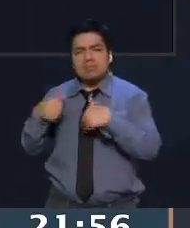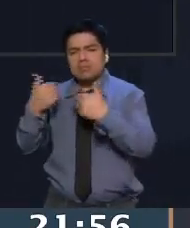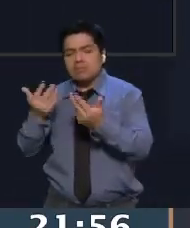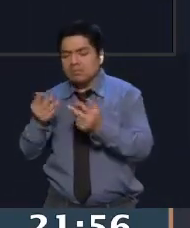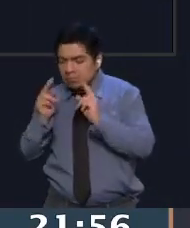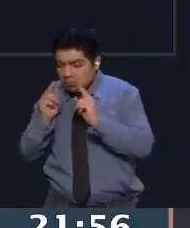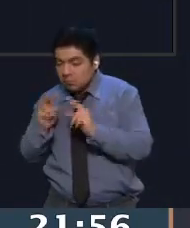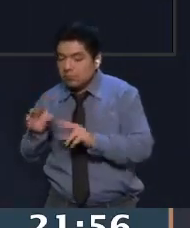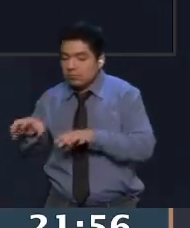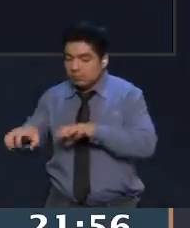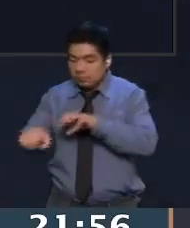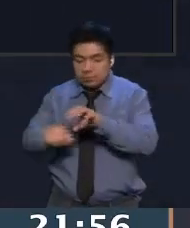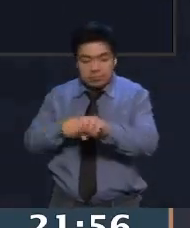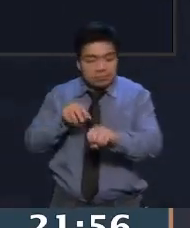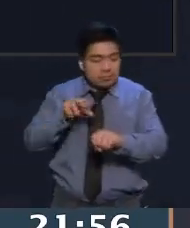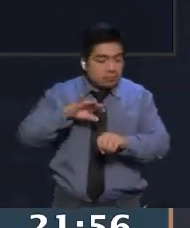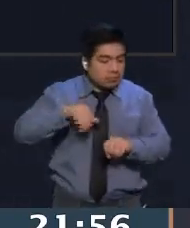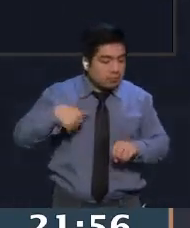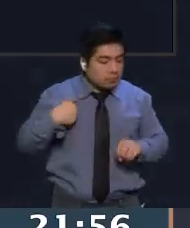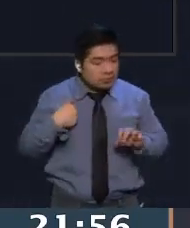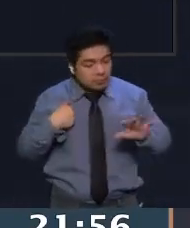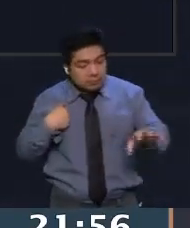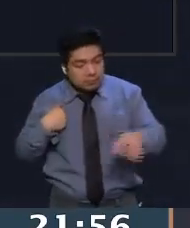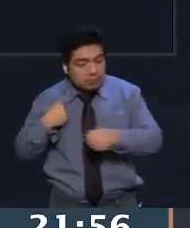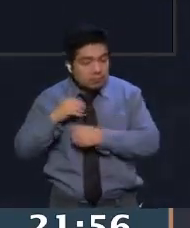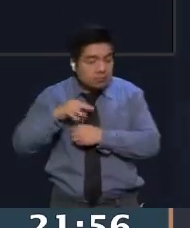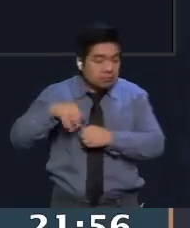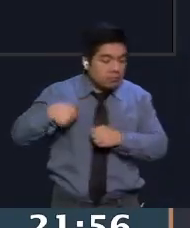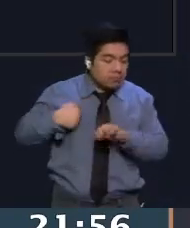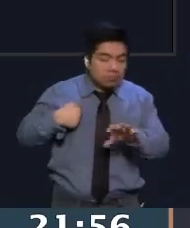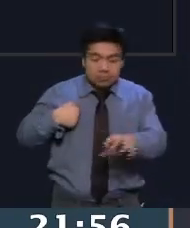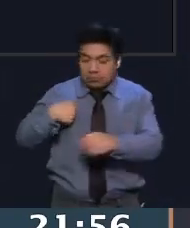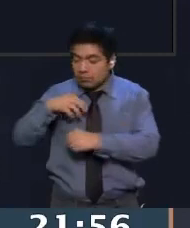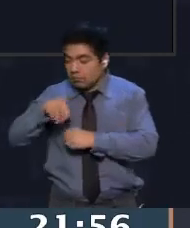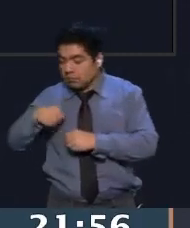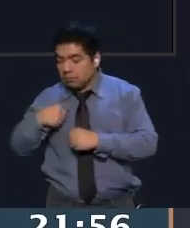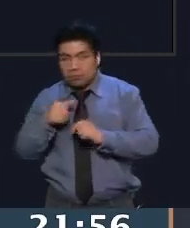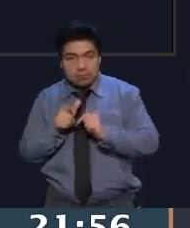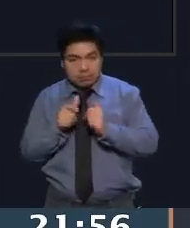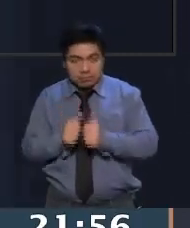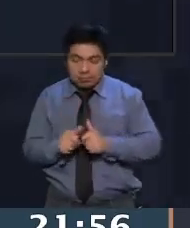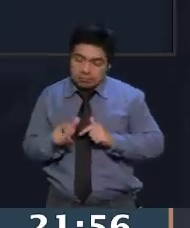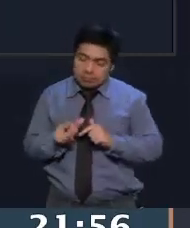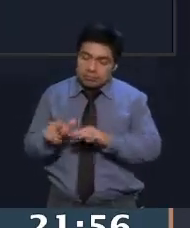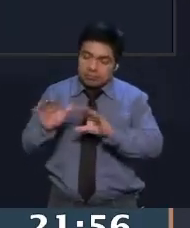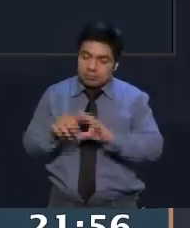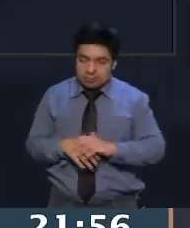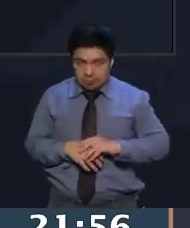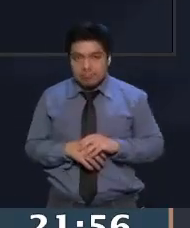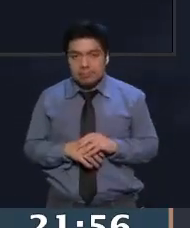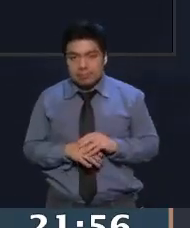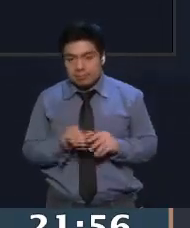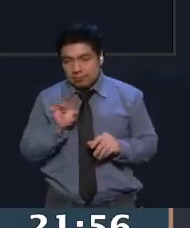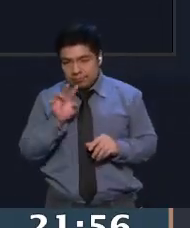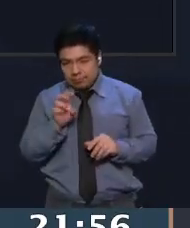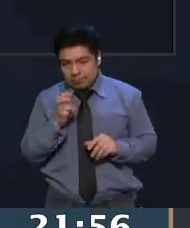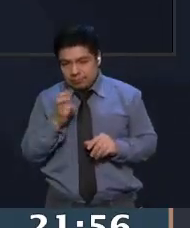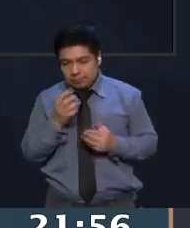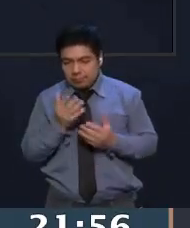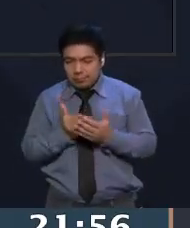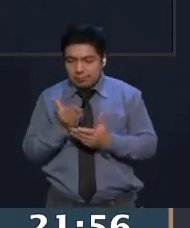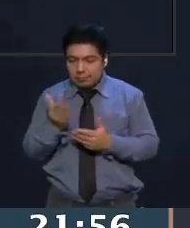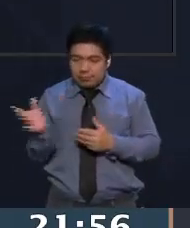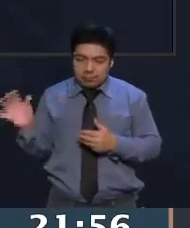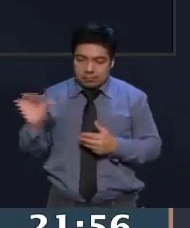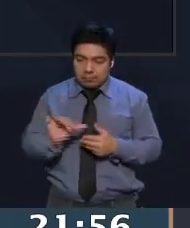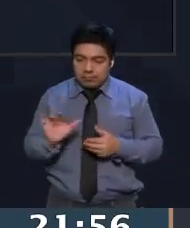pues, cristalizan y, digamos, que de alguna forma eternizan su vida. Entonces, bueno, esta es la propuesta del día